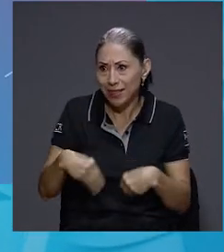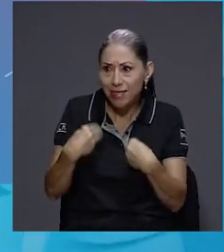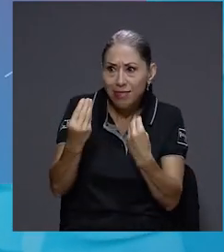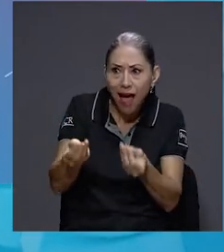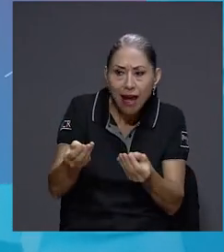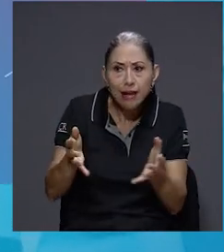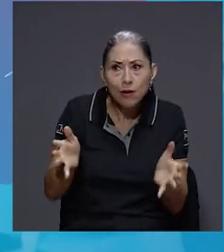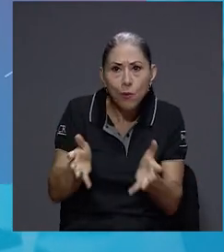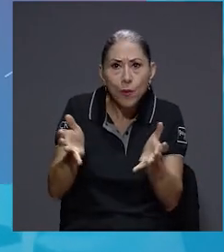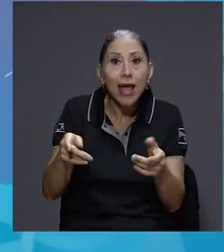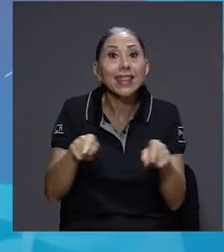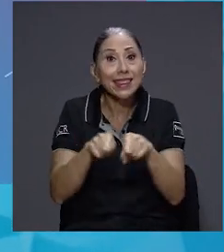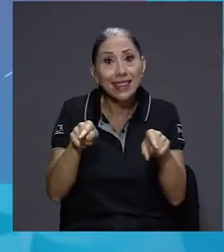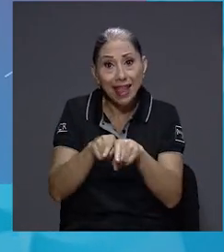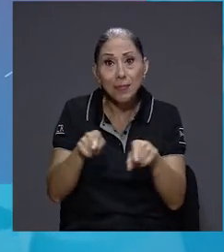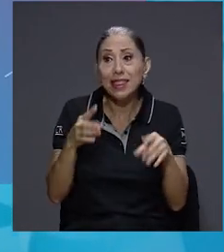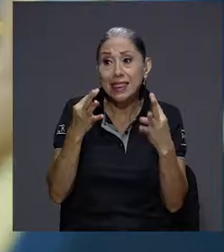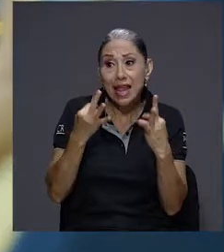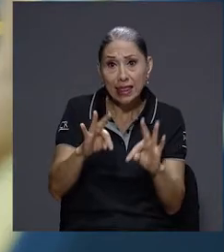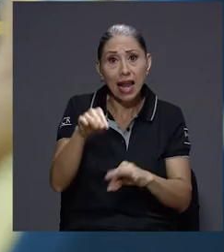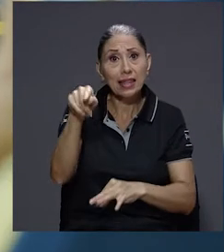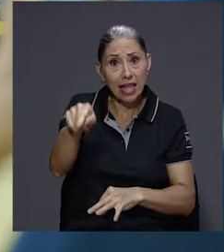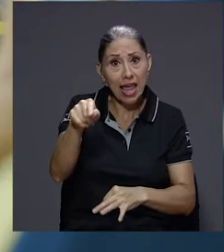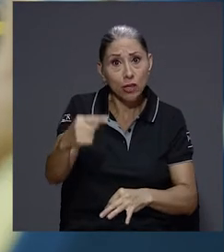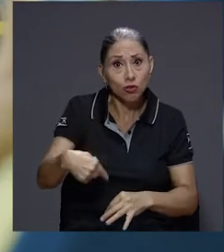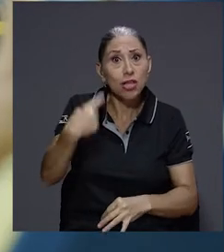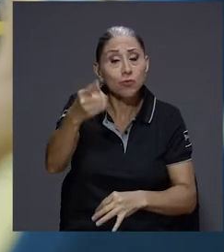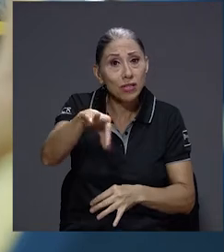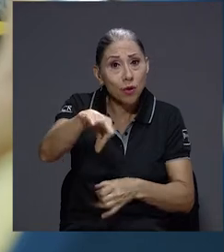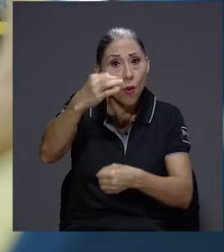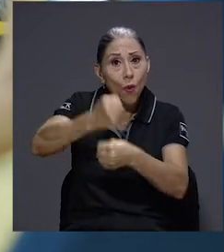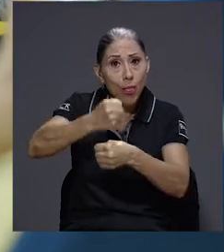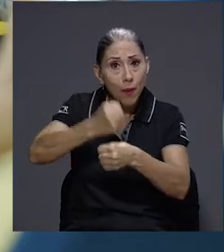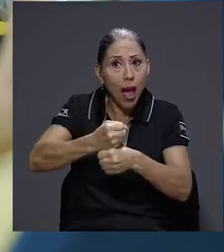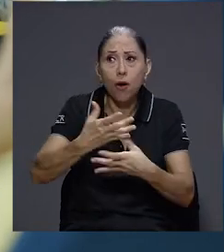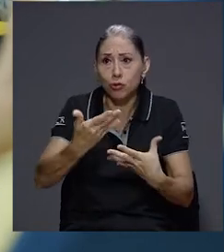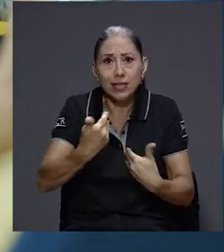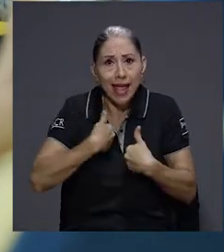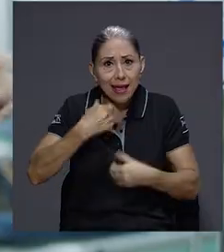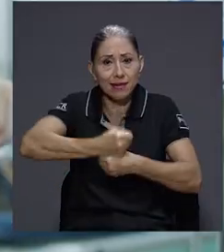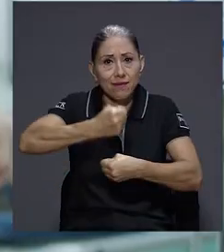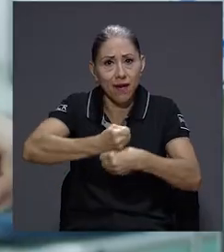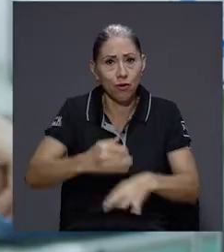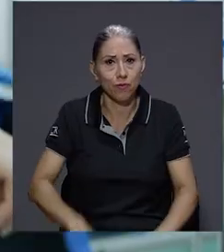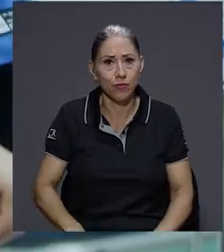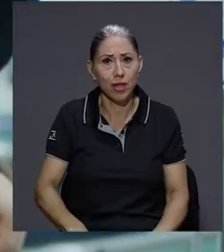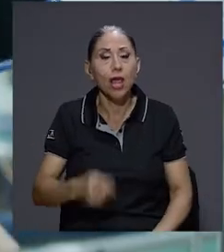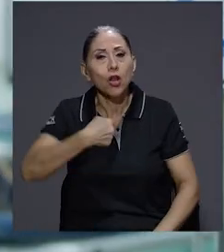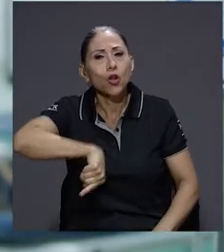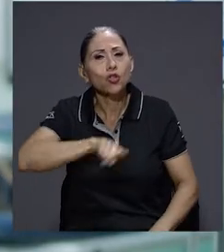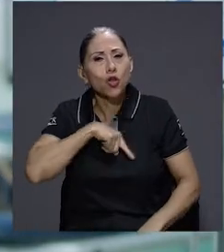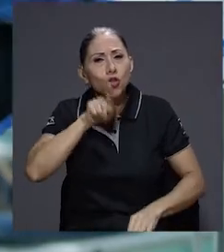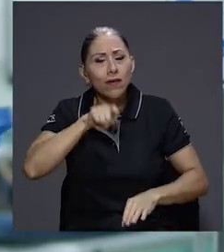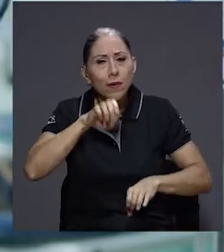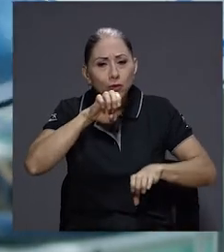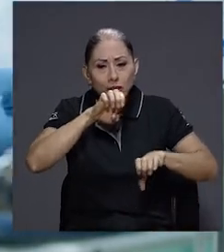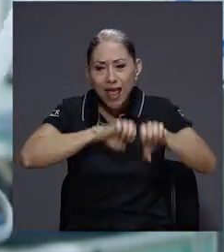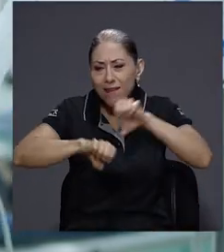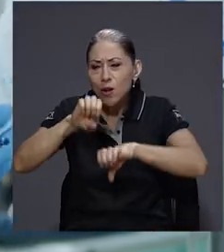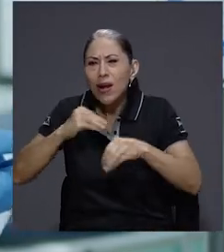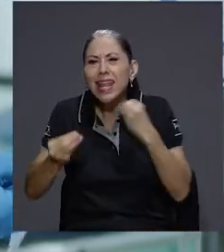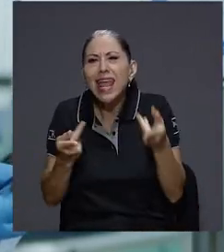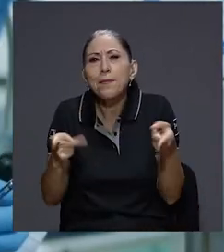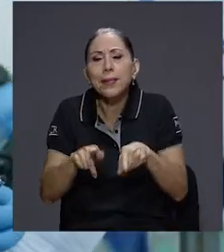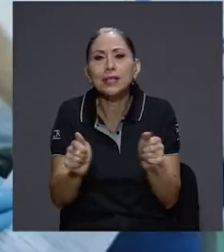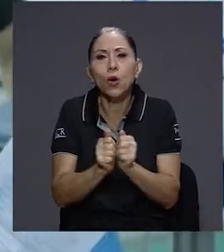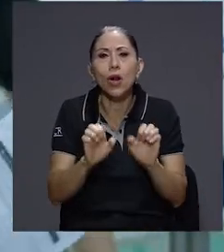también tratar de insertarlo en mercado laboral y específicamente también establece que tenemos que evaluar las tendencias de la educación superior en